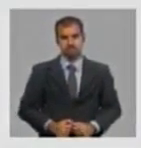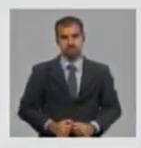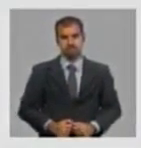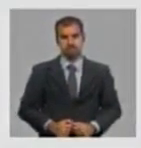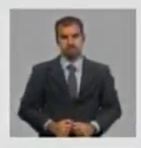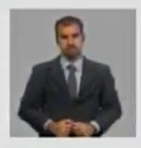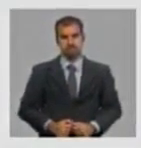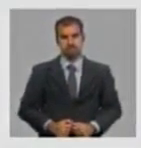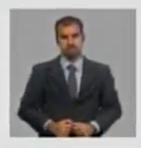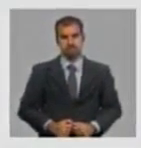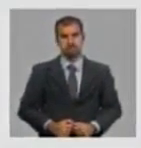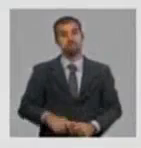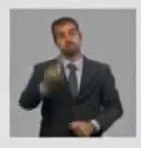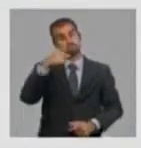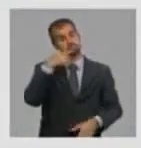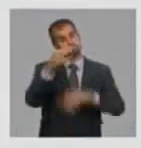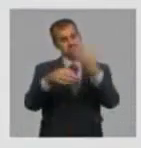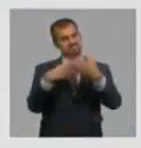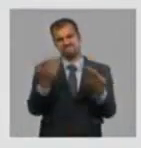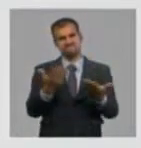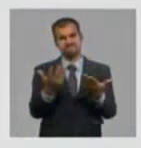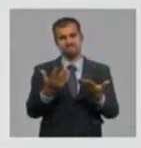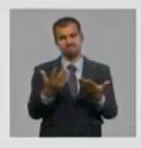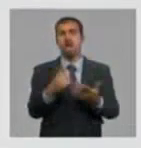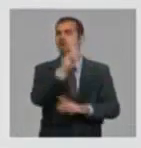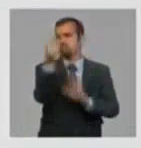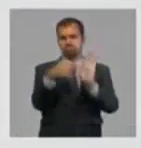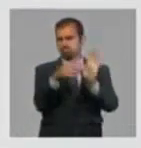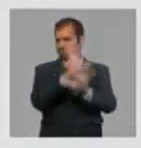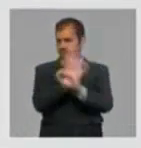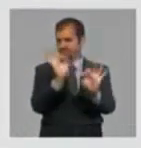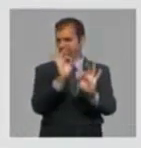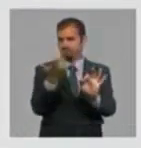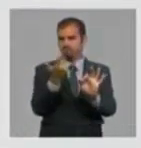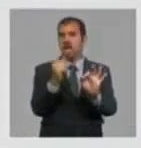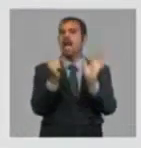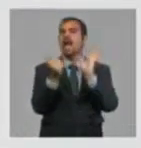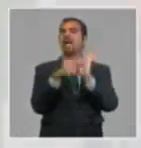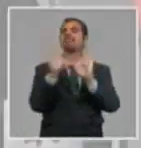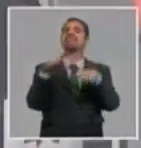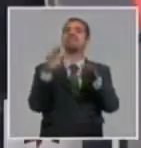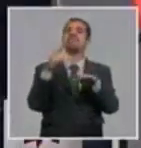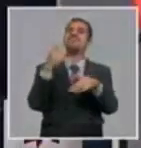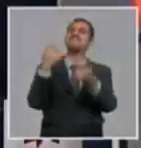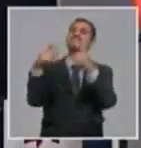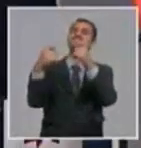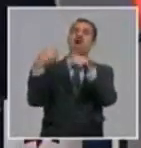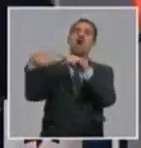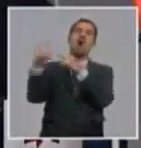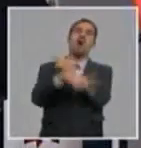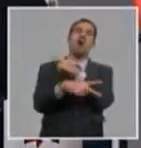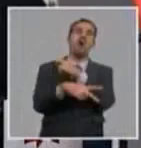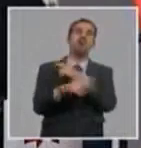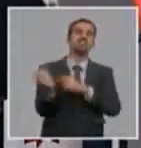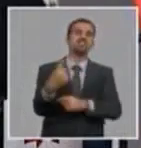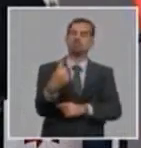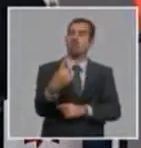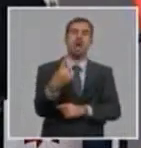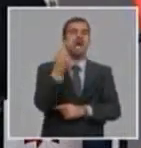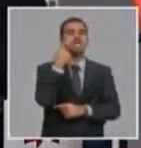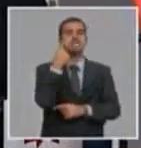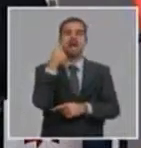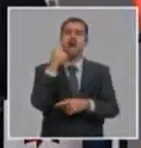Yo quiero resaltar que hay una disposición especial que no solamente depende de las exportaciones, que son aquellas empresas estratégicas,